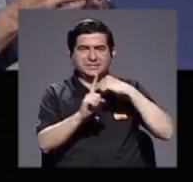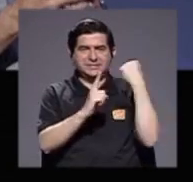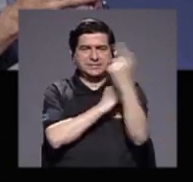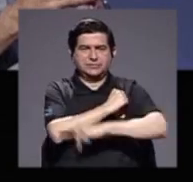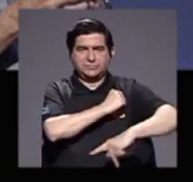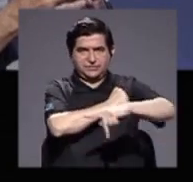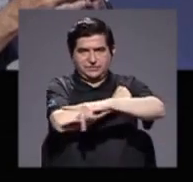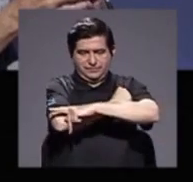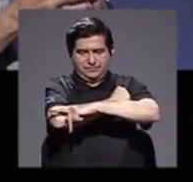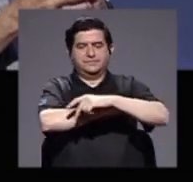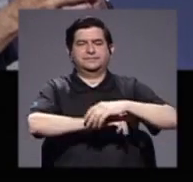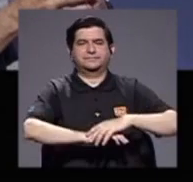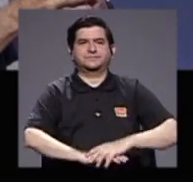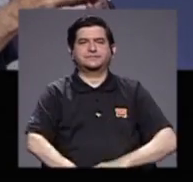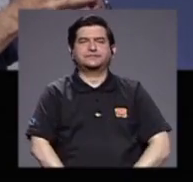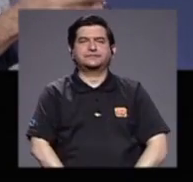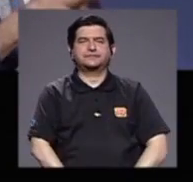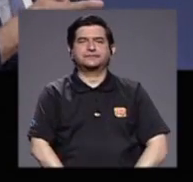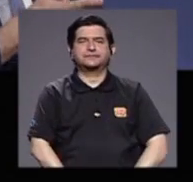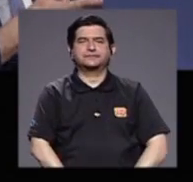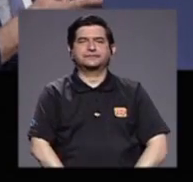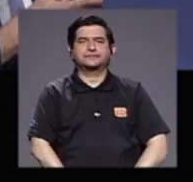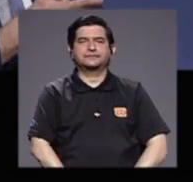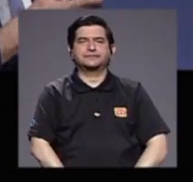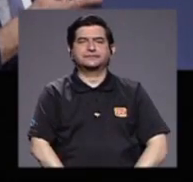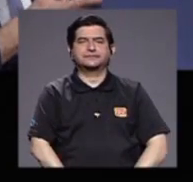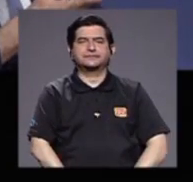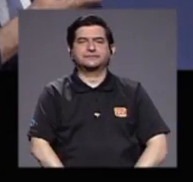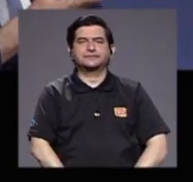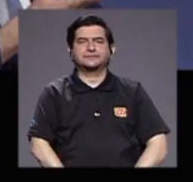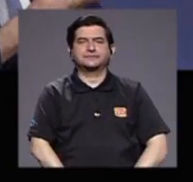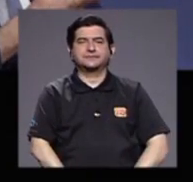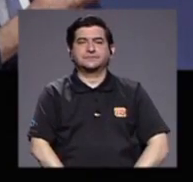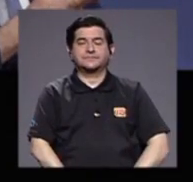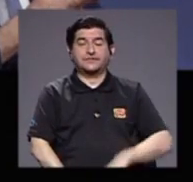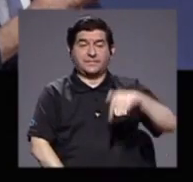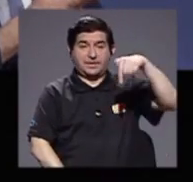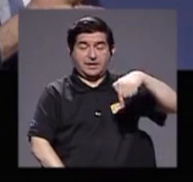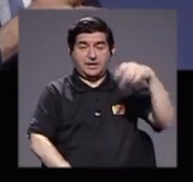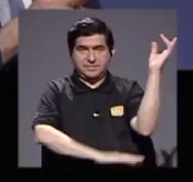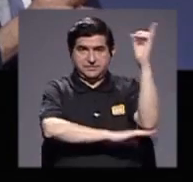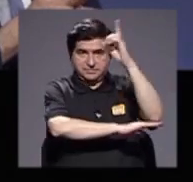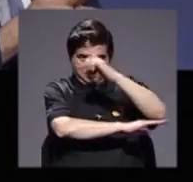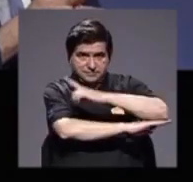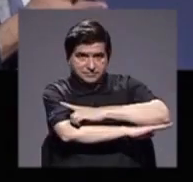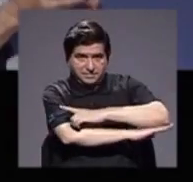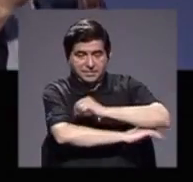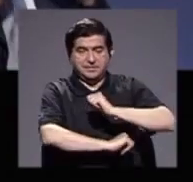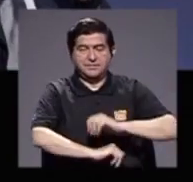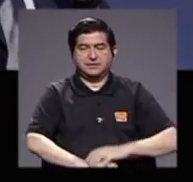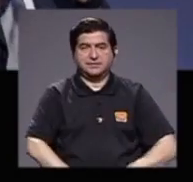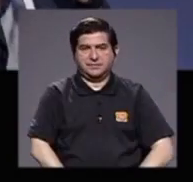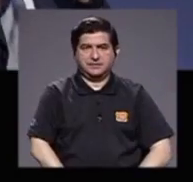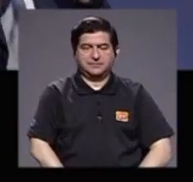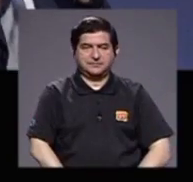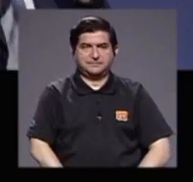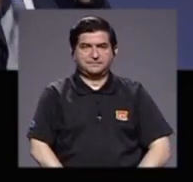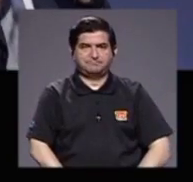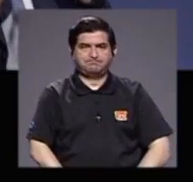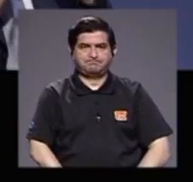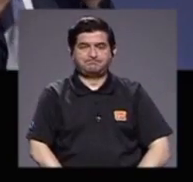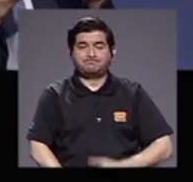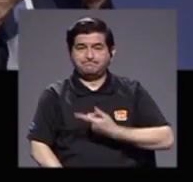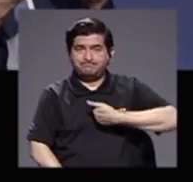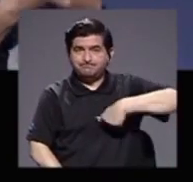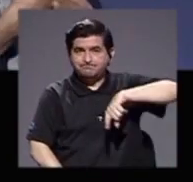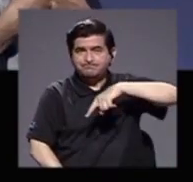la Nación. Y en esta ocasión estamos,